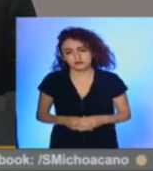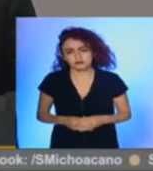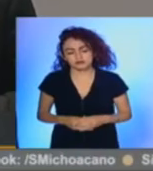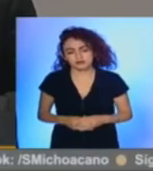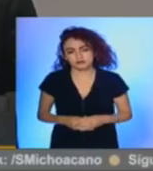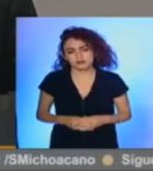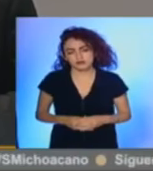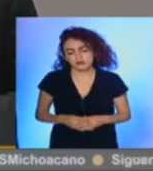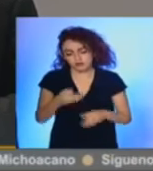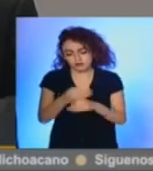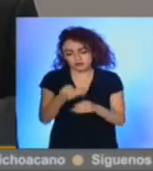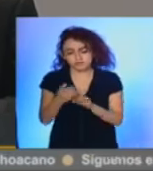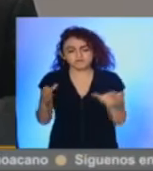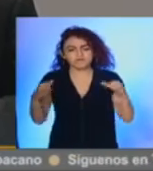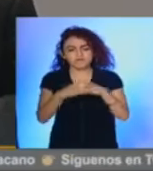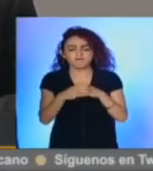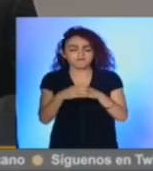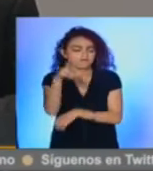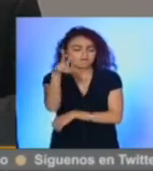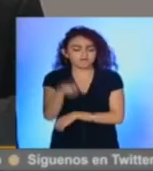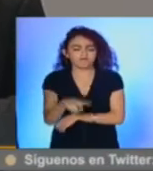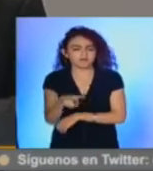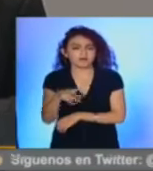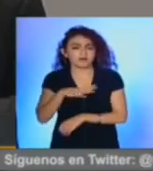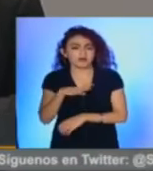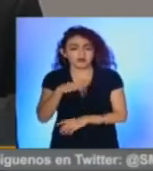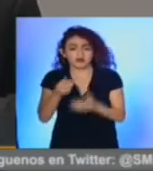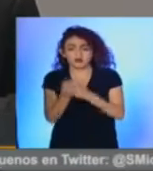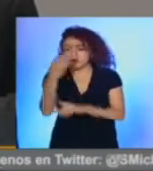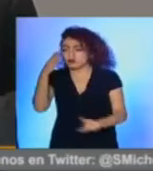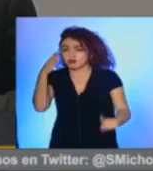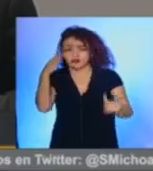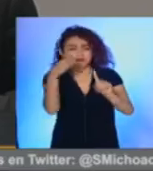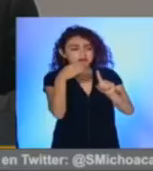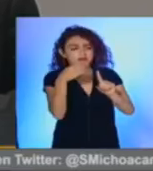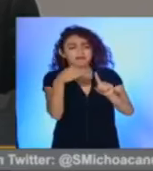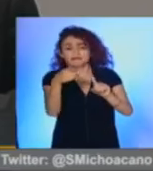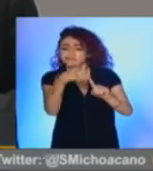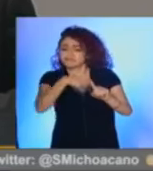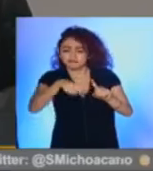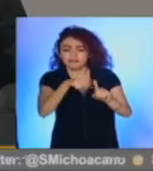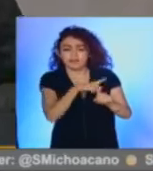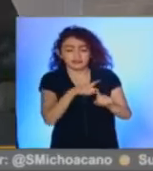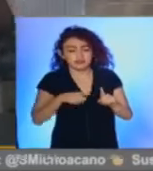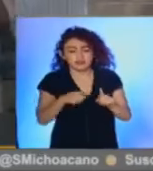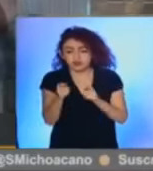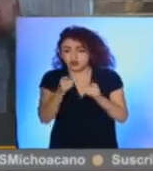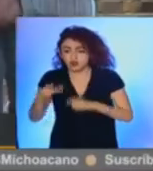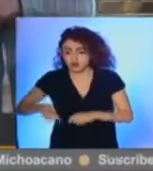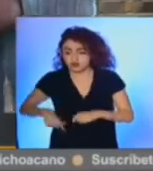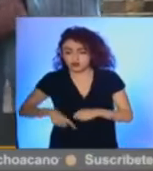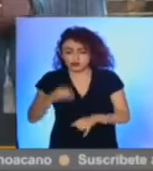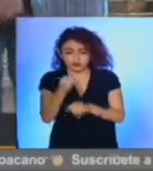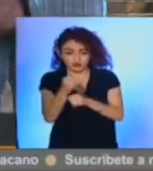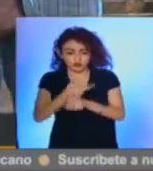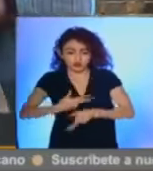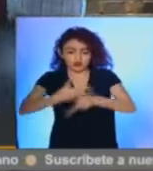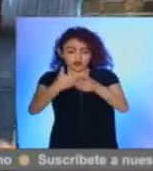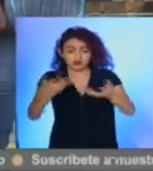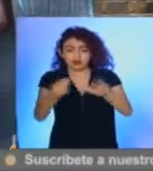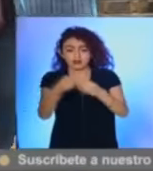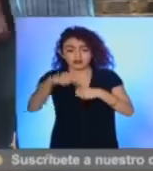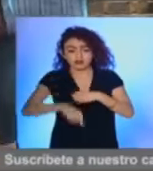Estamos congregados bajo una realidad que impone nuevos retos. Tenemos que llegar a un gobierno digital. Agregó que en